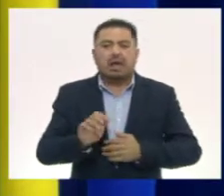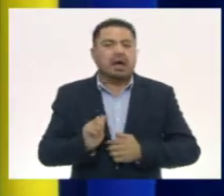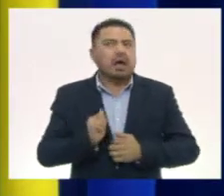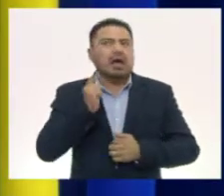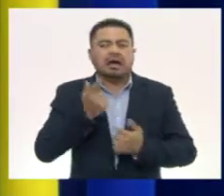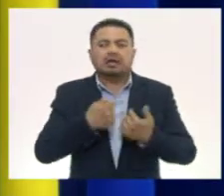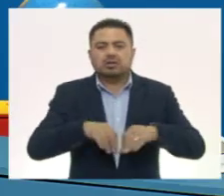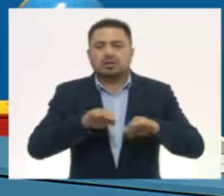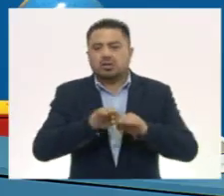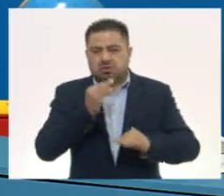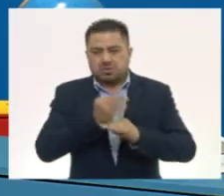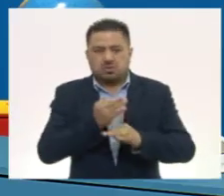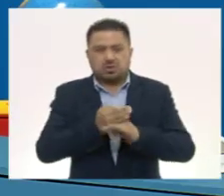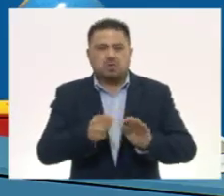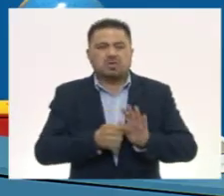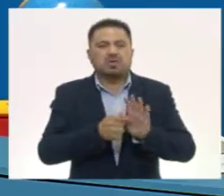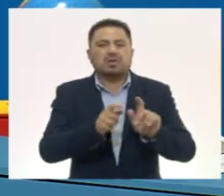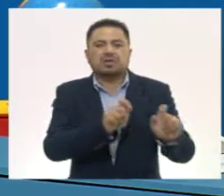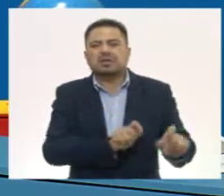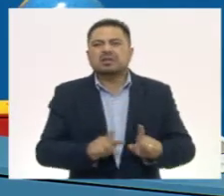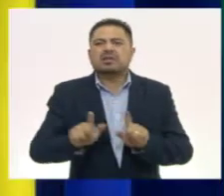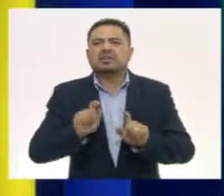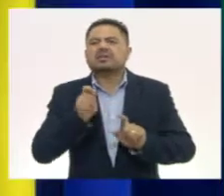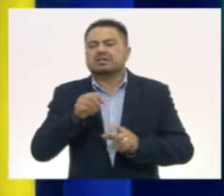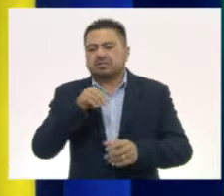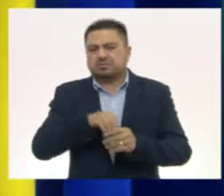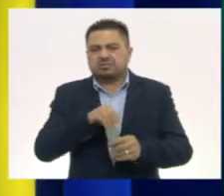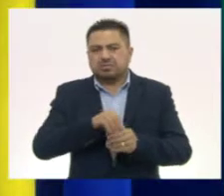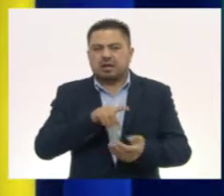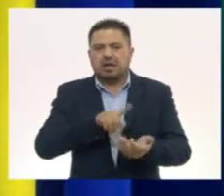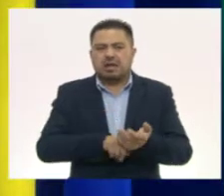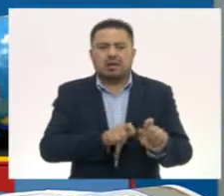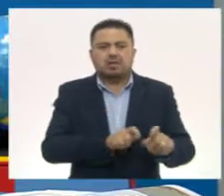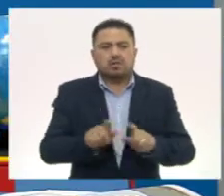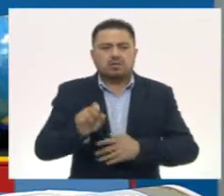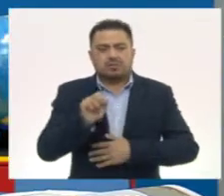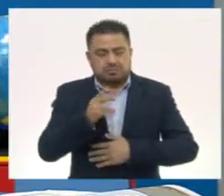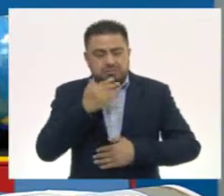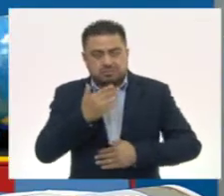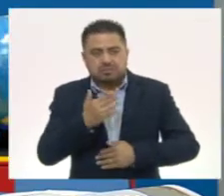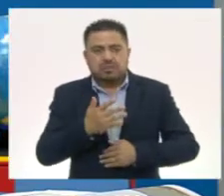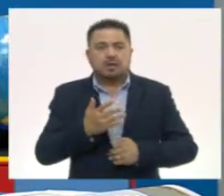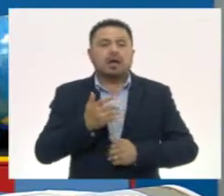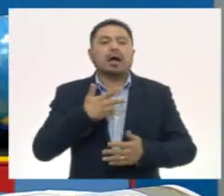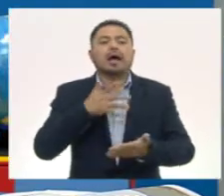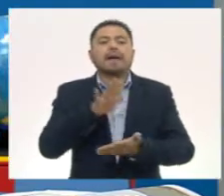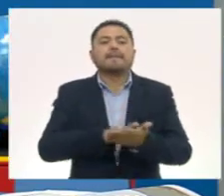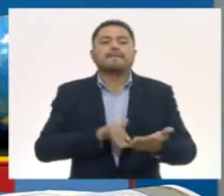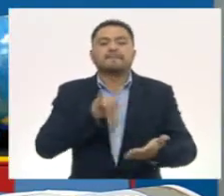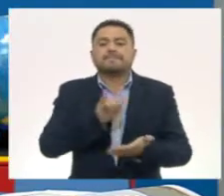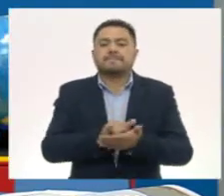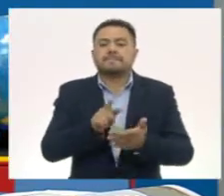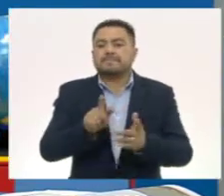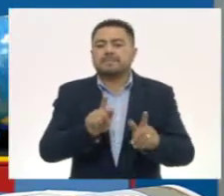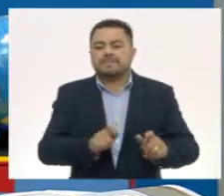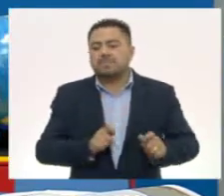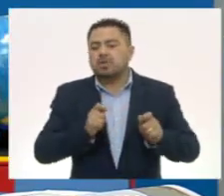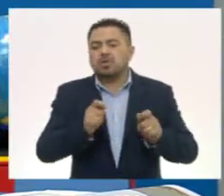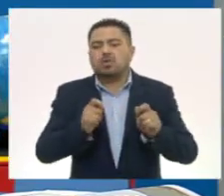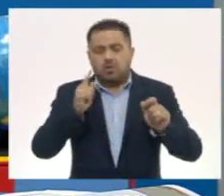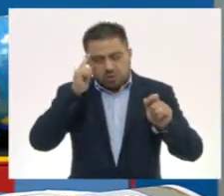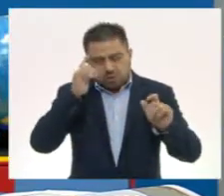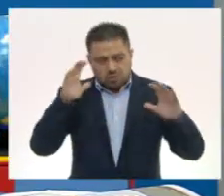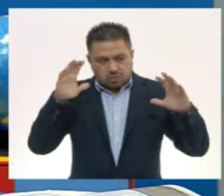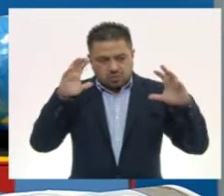importante que vamos a ver en esta sesión son los códices. Muy bien. Ok. Tenemos a los mayas que son heredos de la cultura olmeca